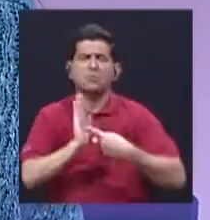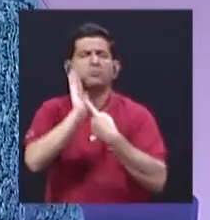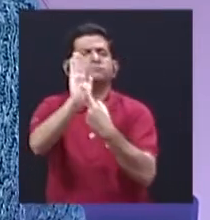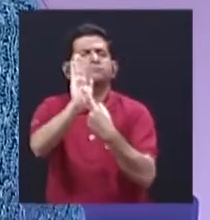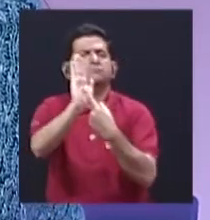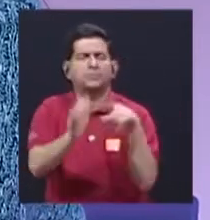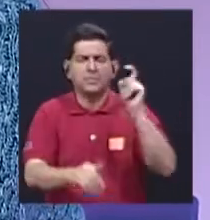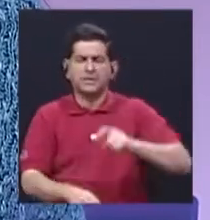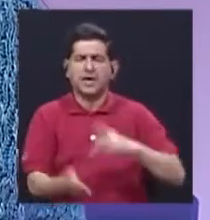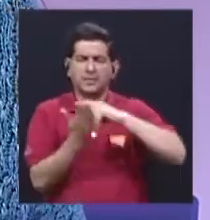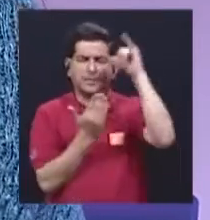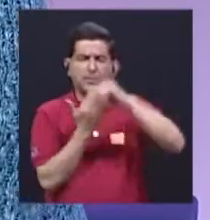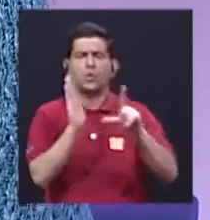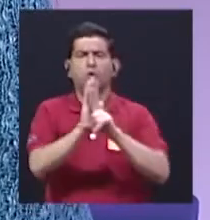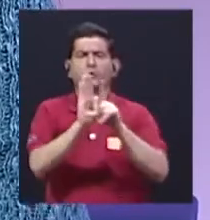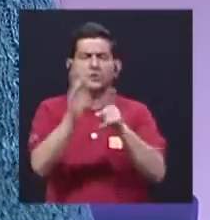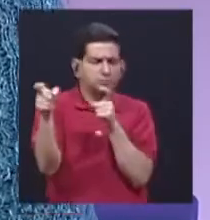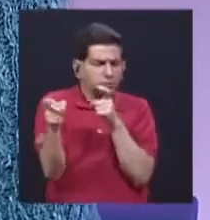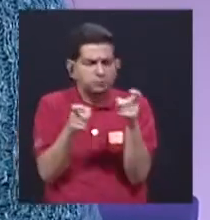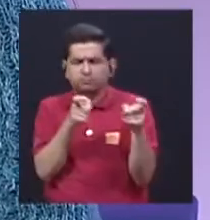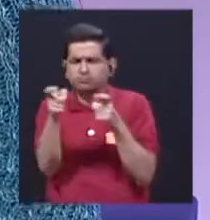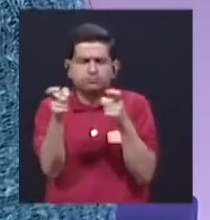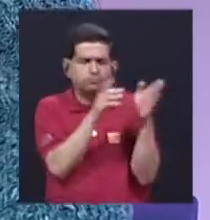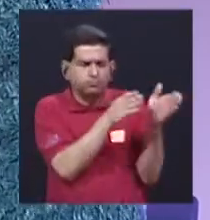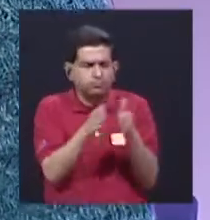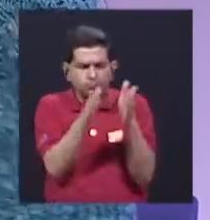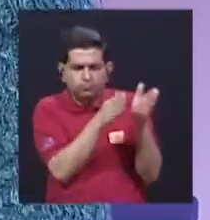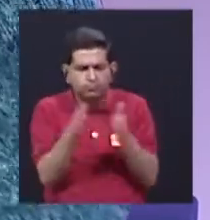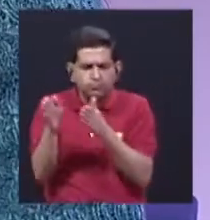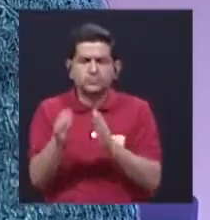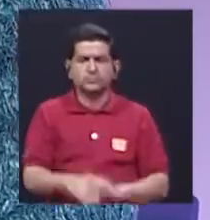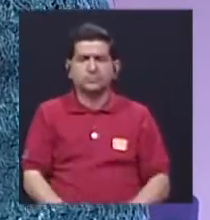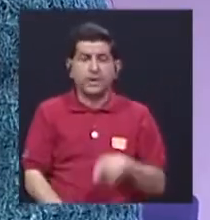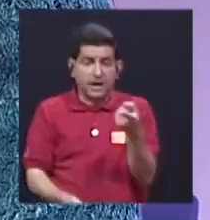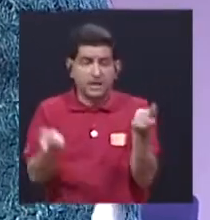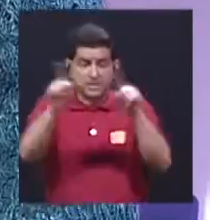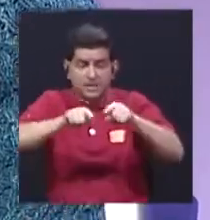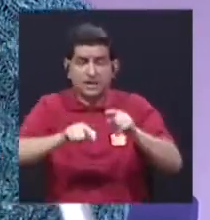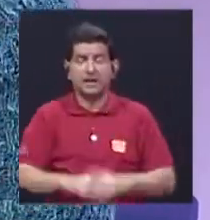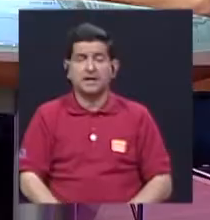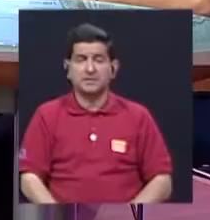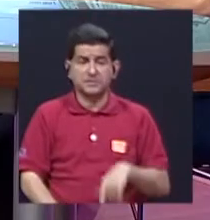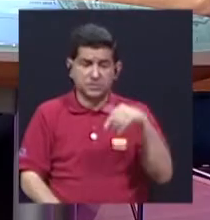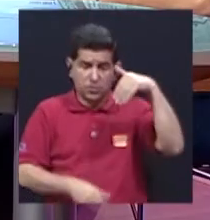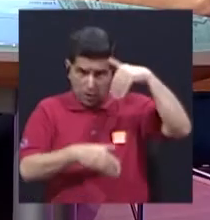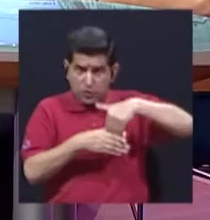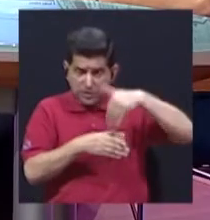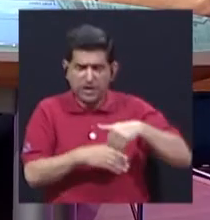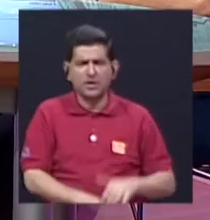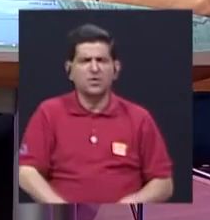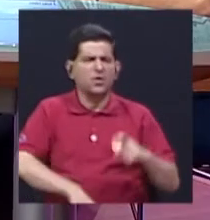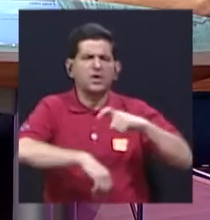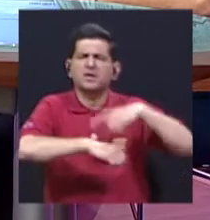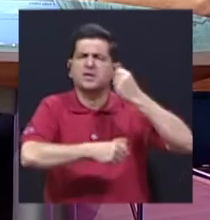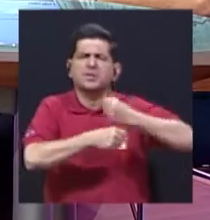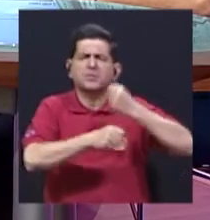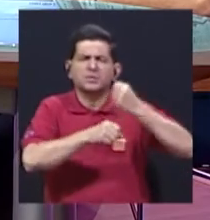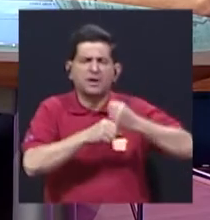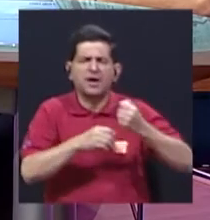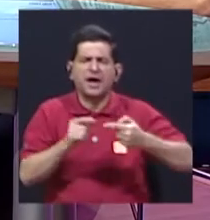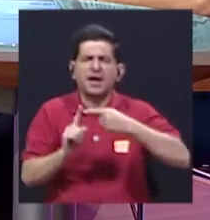que presente un proyecto de ley y regule y organice y ordene, digamos, la casa en ese sentido. plazos desde cuándo se viene trabajando eso?